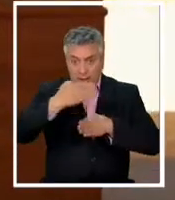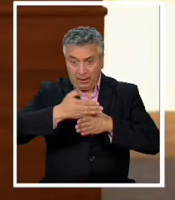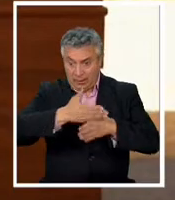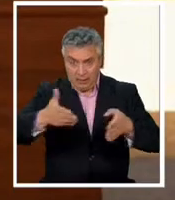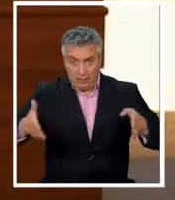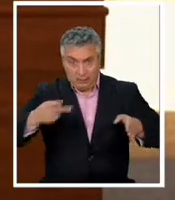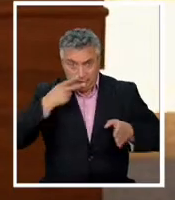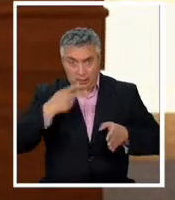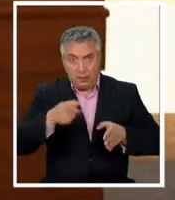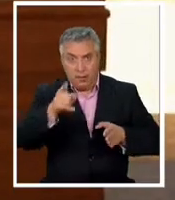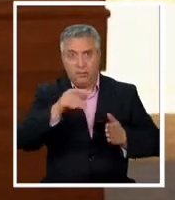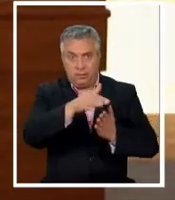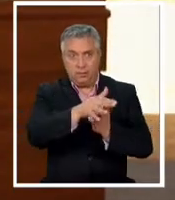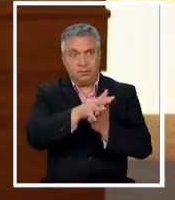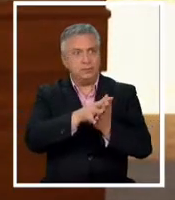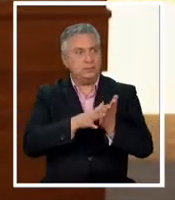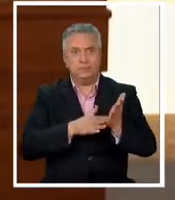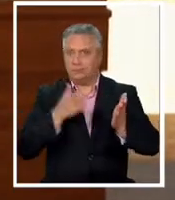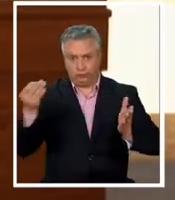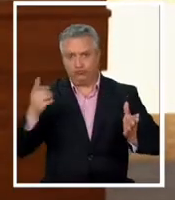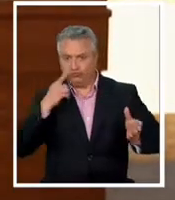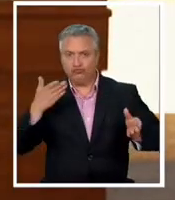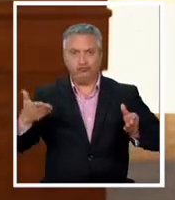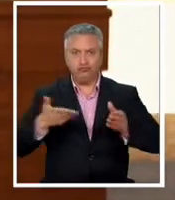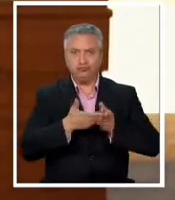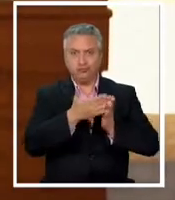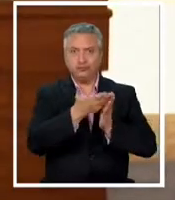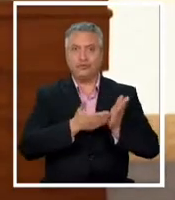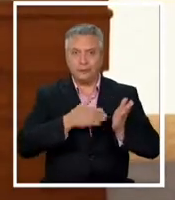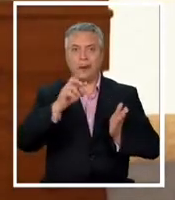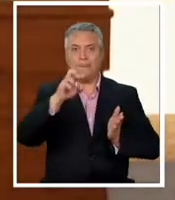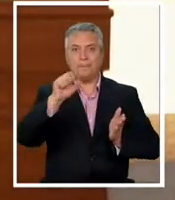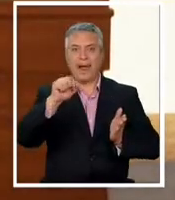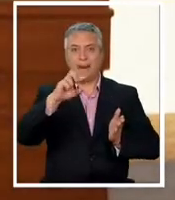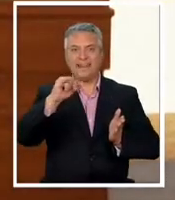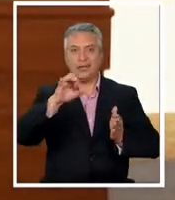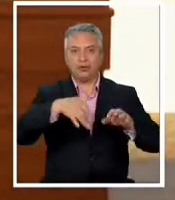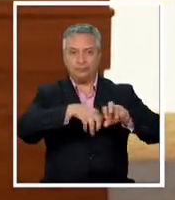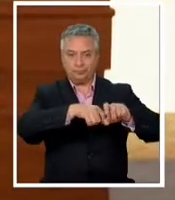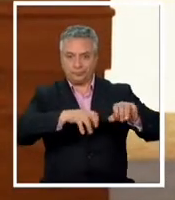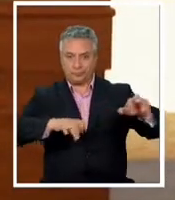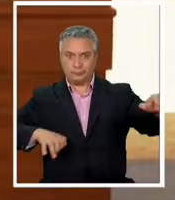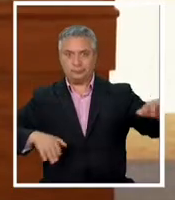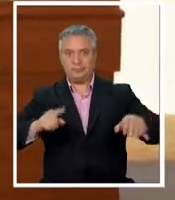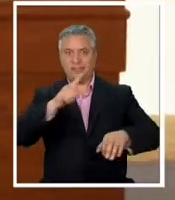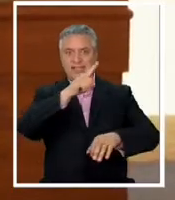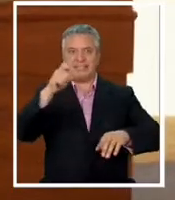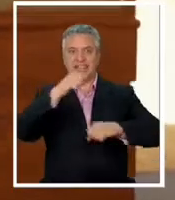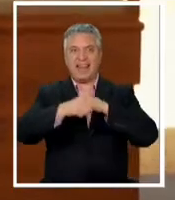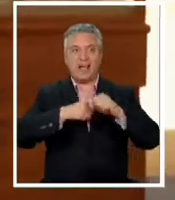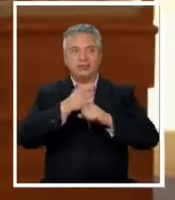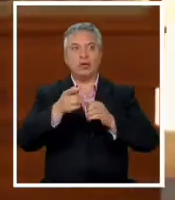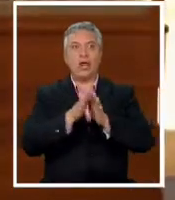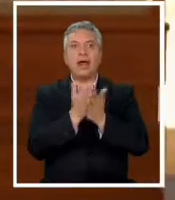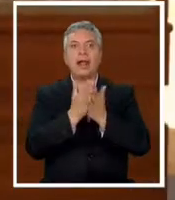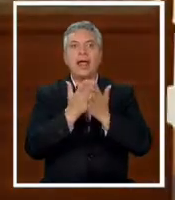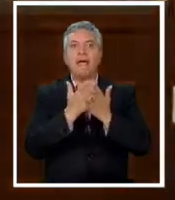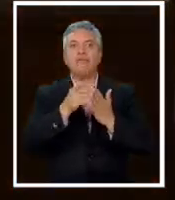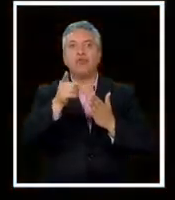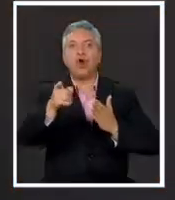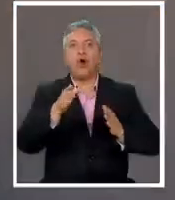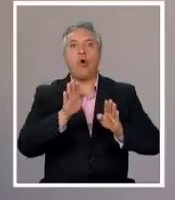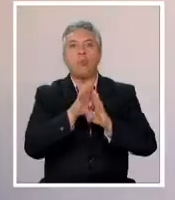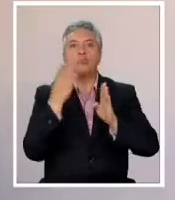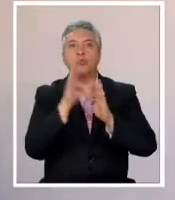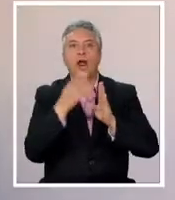por primera vez un papiro completo y sellado es similar a los que se descubrieron hace 100 años que hablan sobre el libro de las puertas y el libro de los muertos